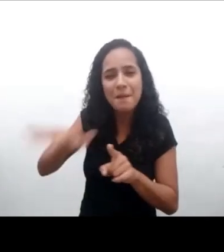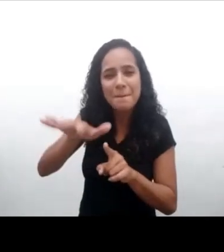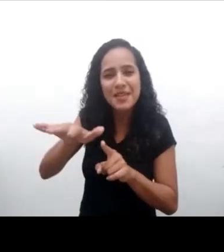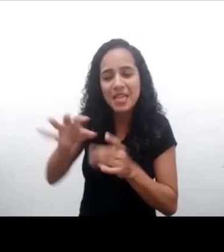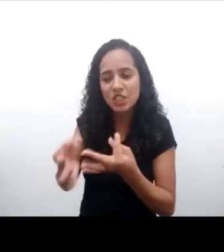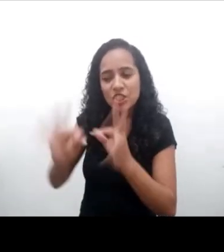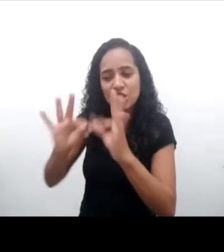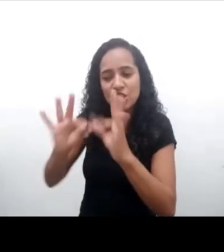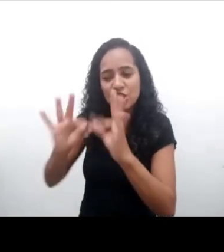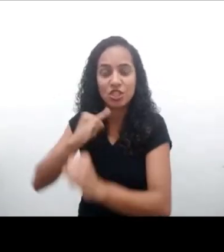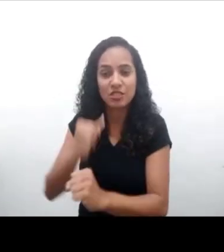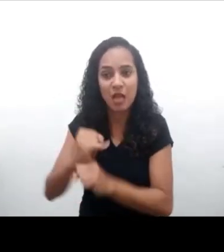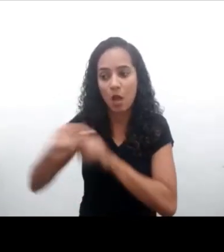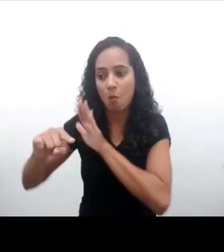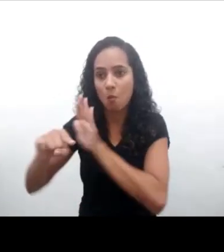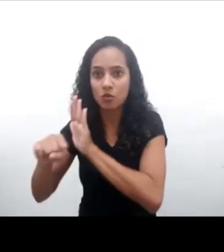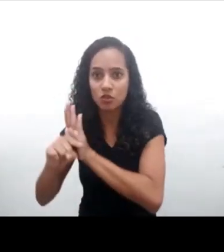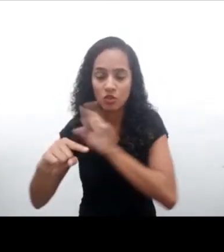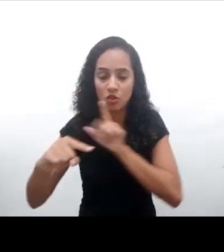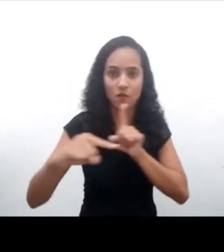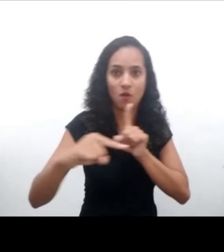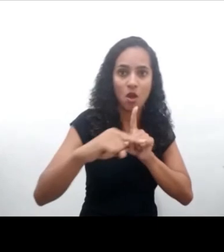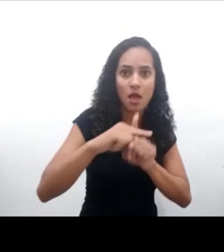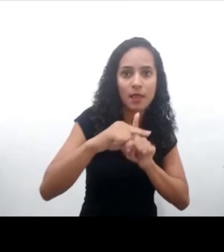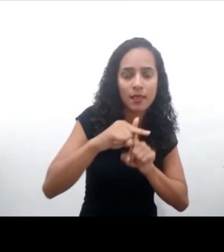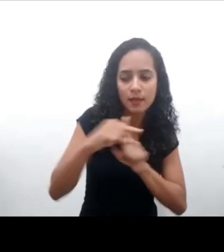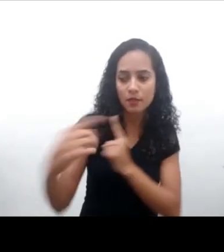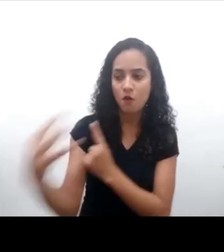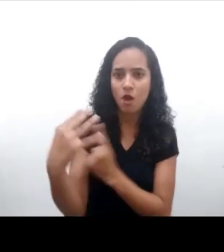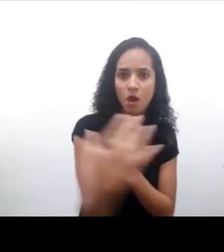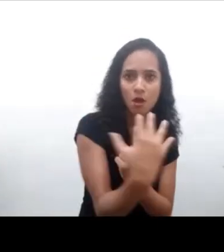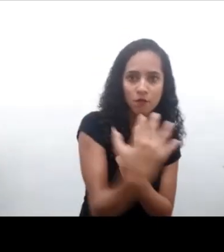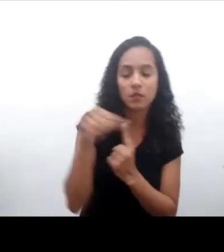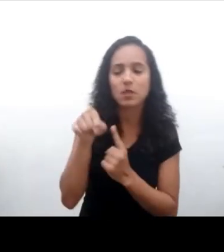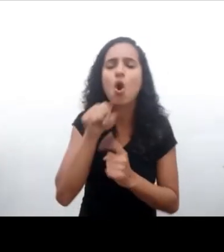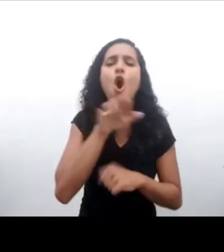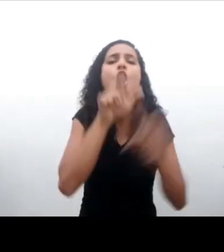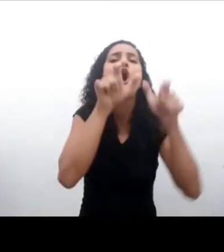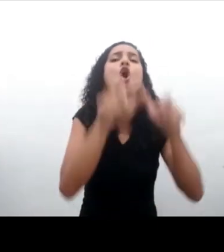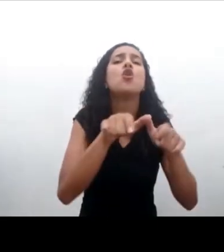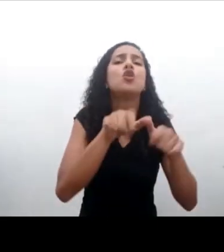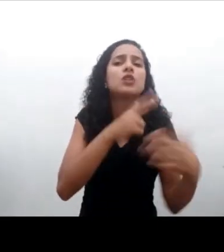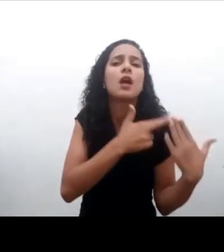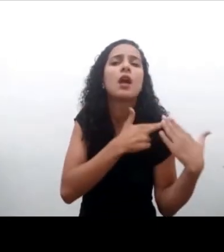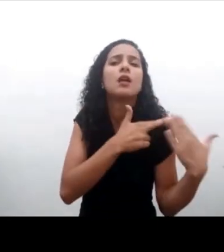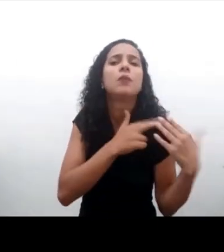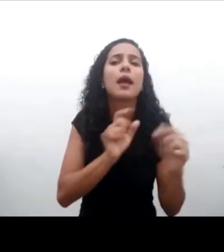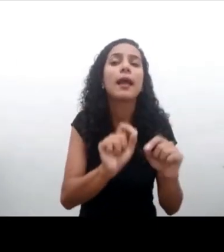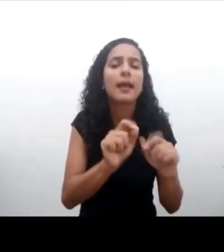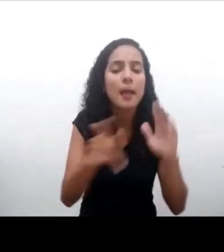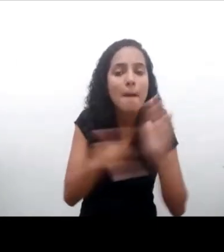poniendo claramente dónde están las responsabilidades que son estatales y empresariales.